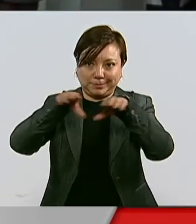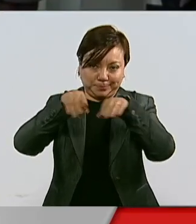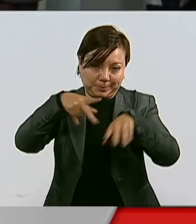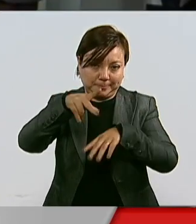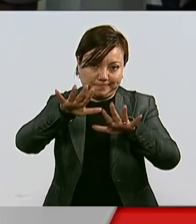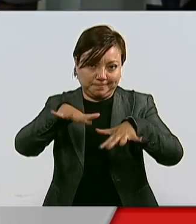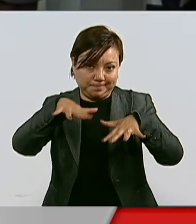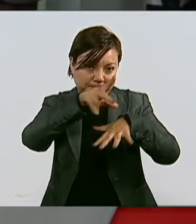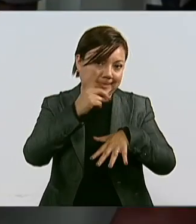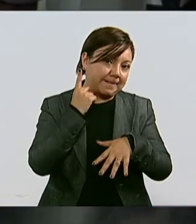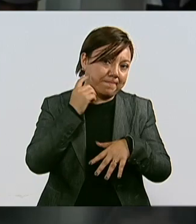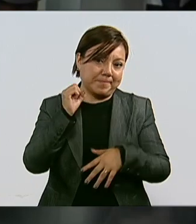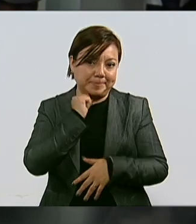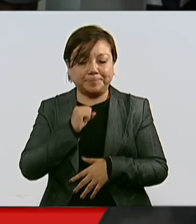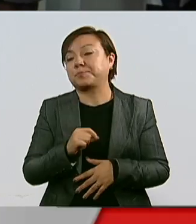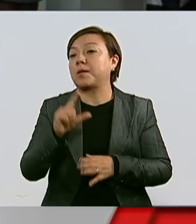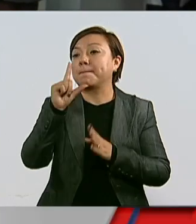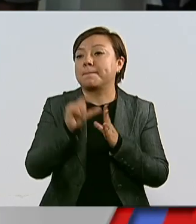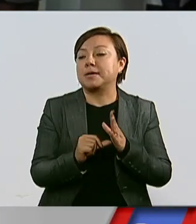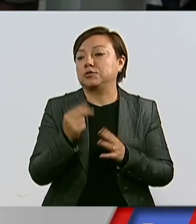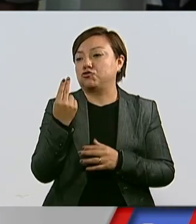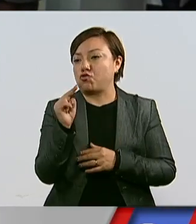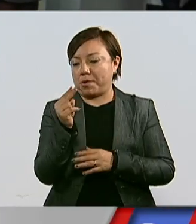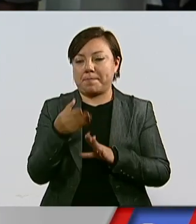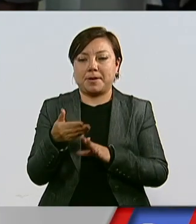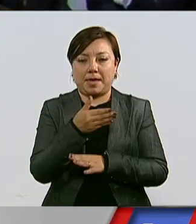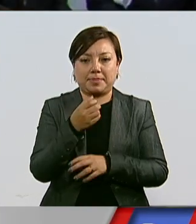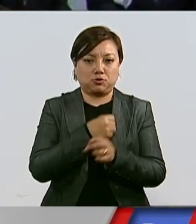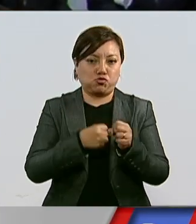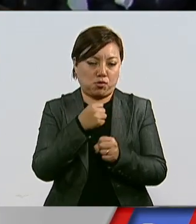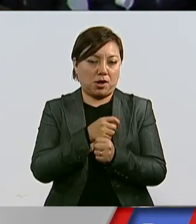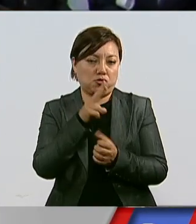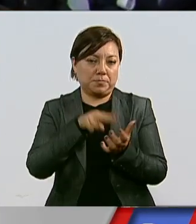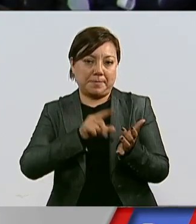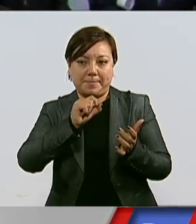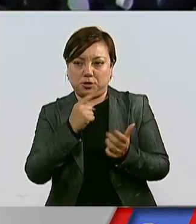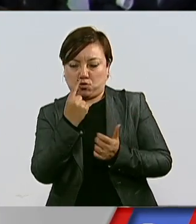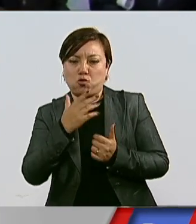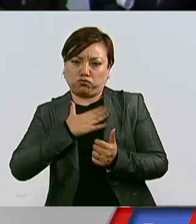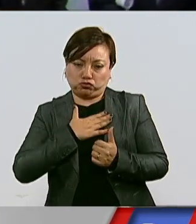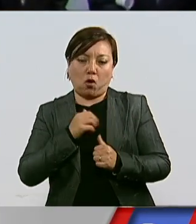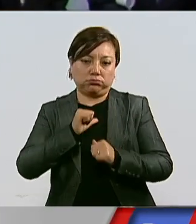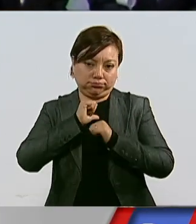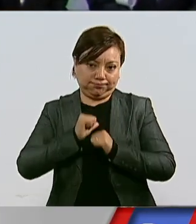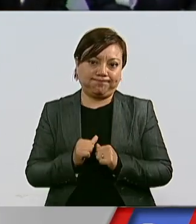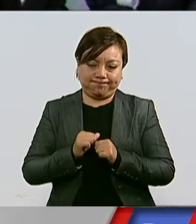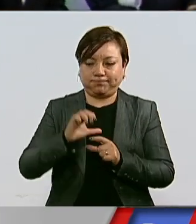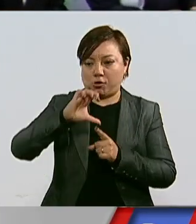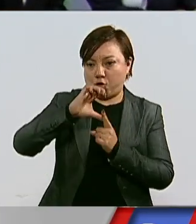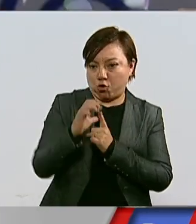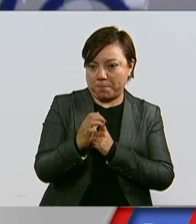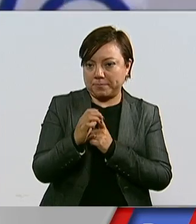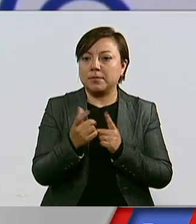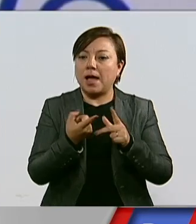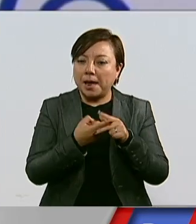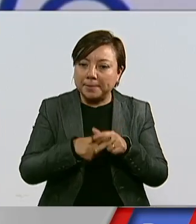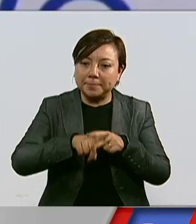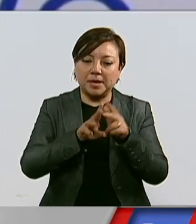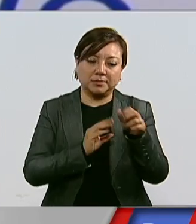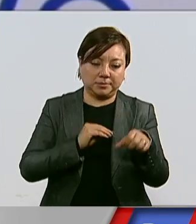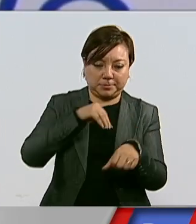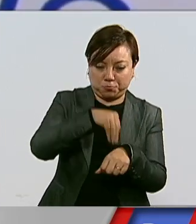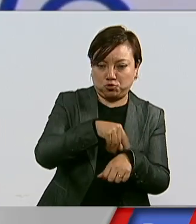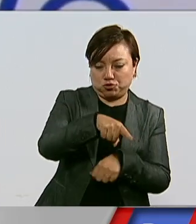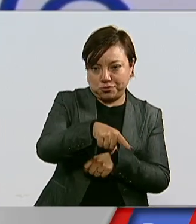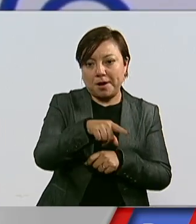Fue en noviembre del año pasado y bajo mi gestión que se iniciaron los trabajos de instalación y en